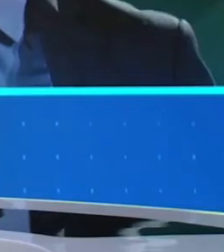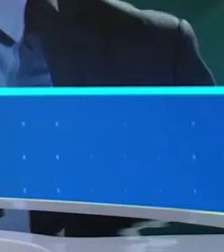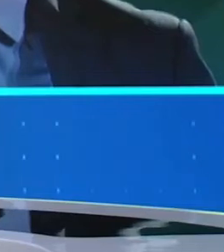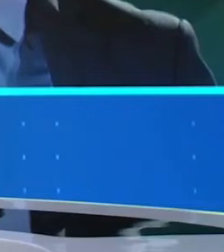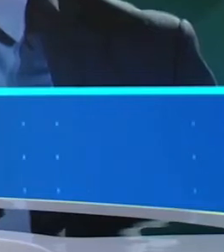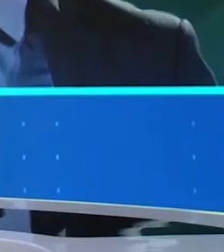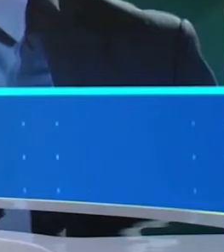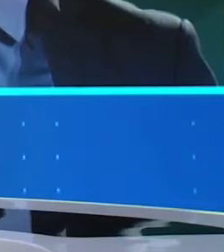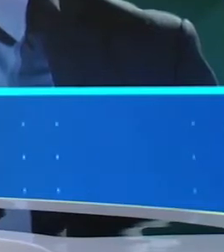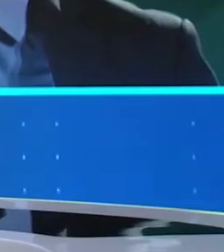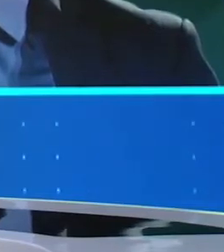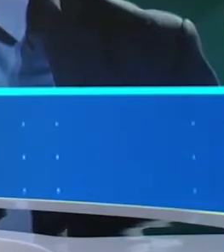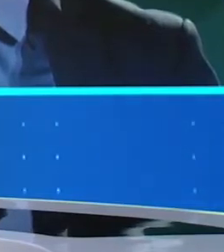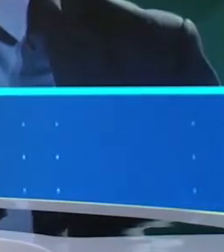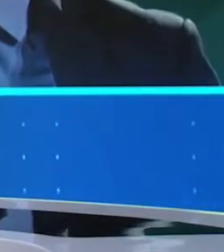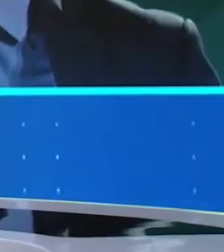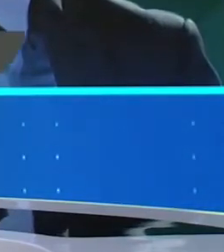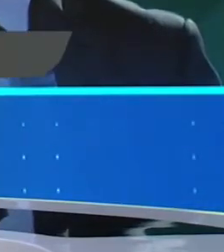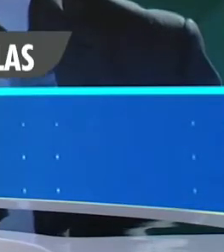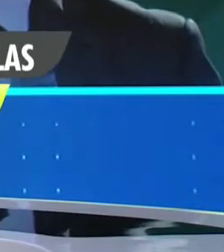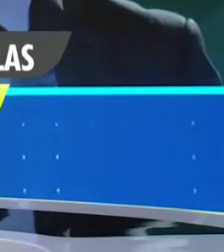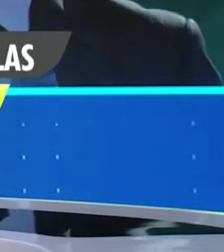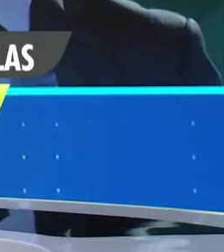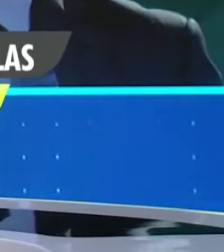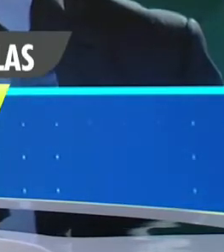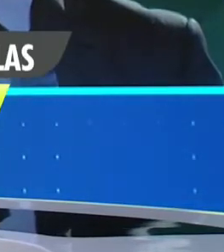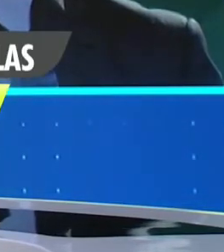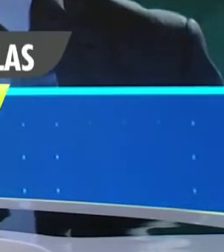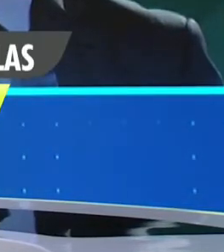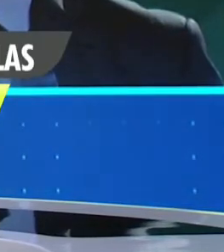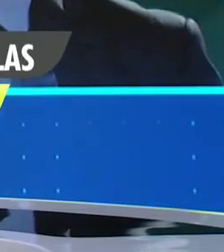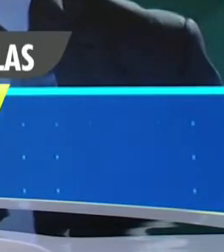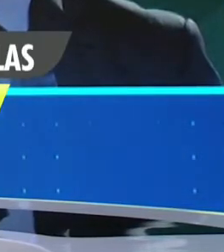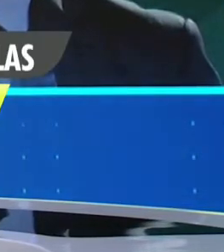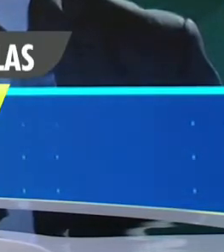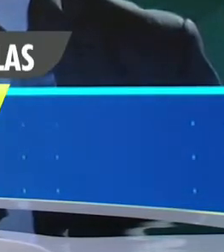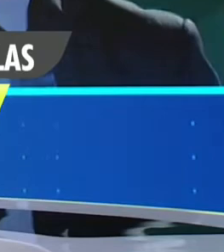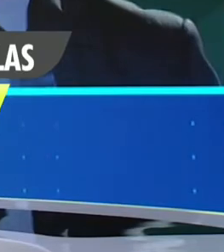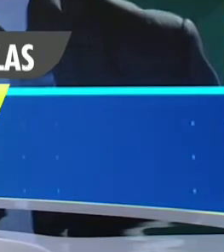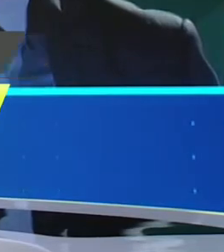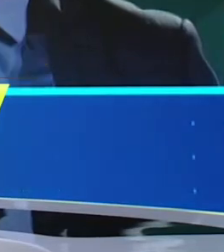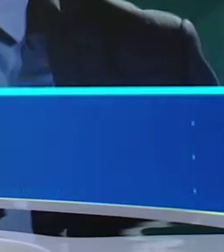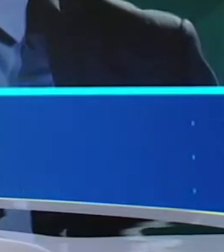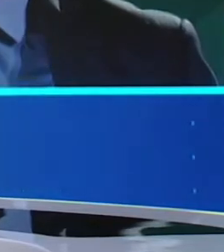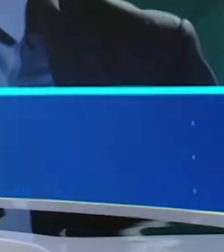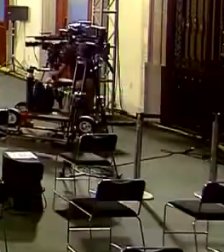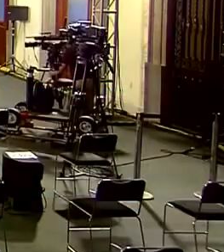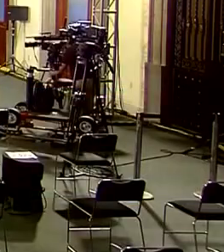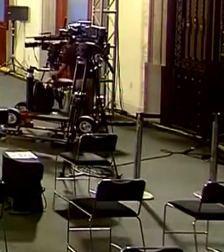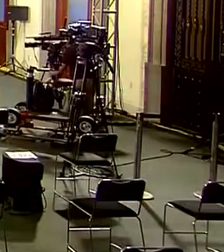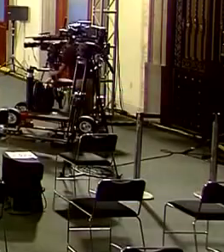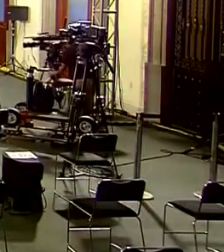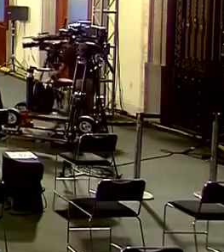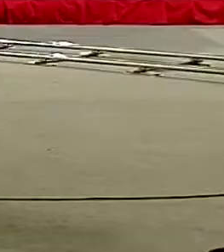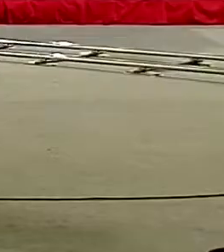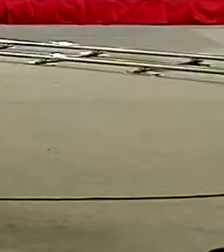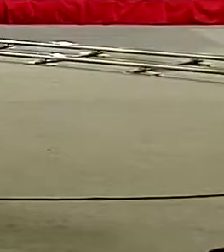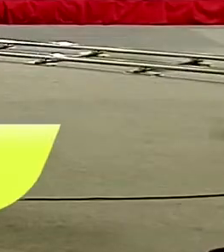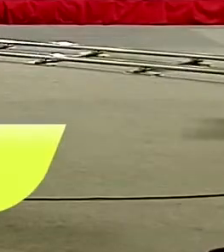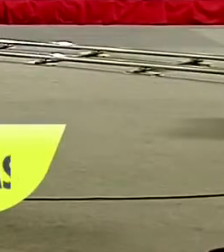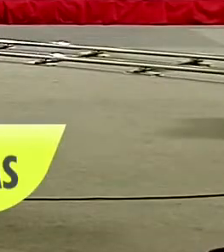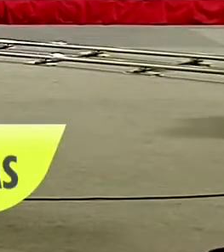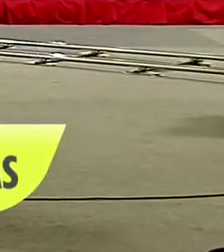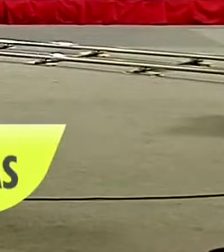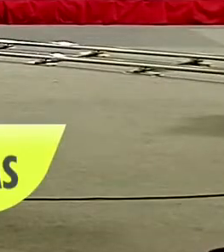Quique, muy buenos días, y fíjate que el subsecretario de Salud, Hugo López-Gatell, dijo que mañana, viernes 11 de junio, terminan